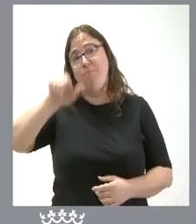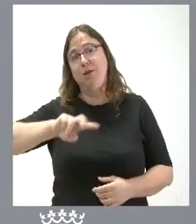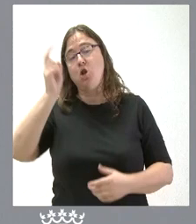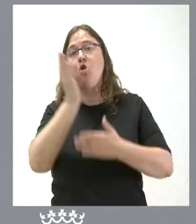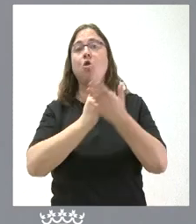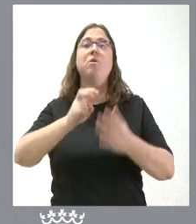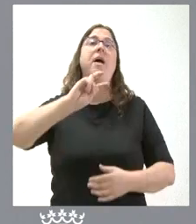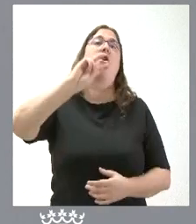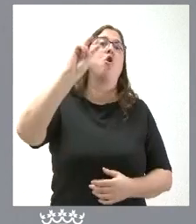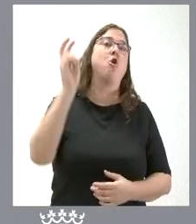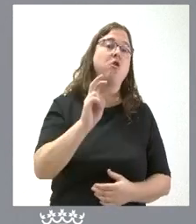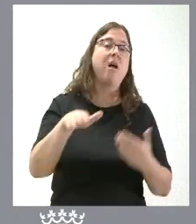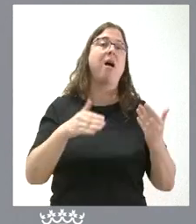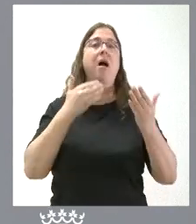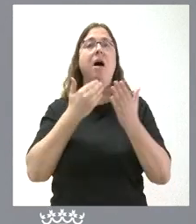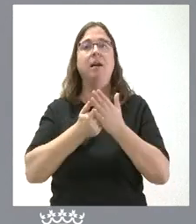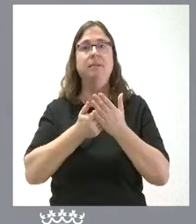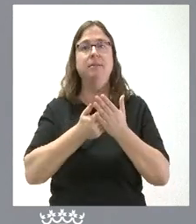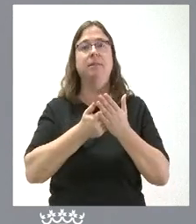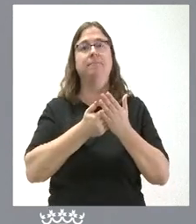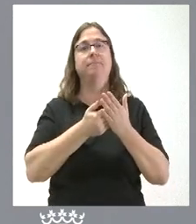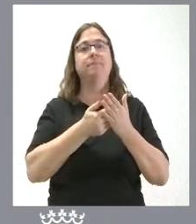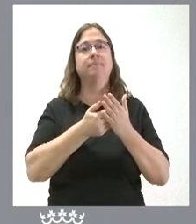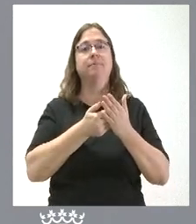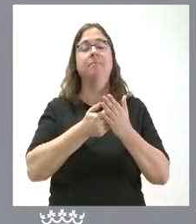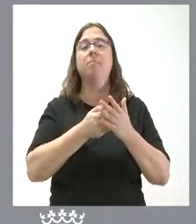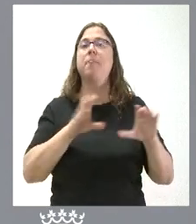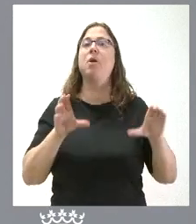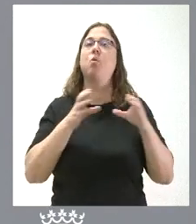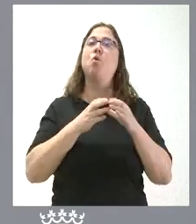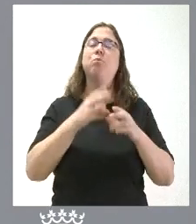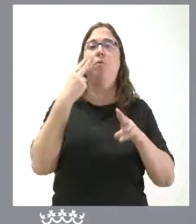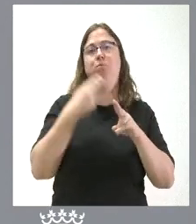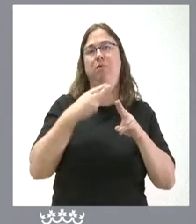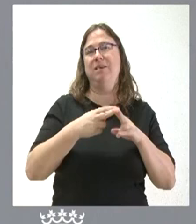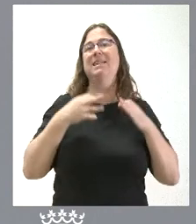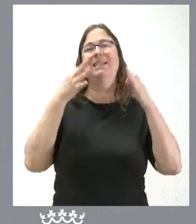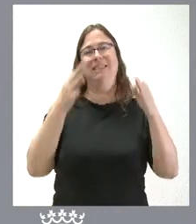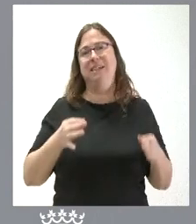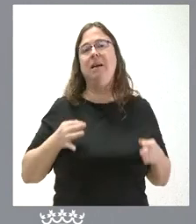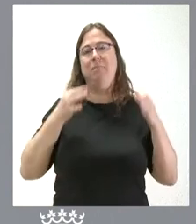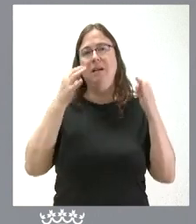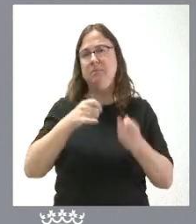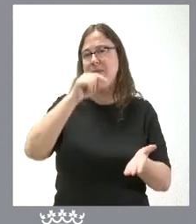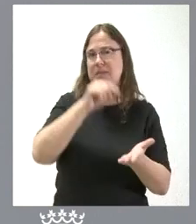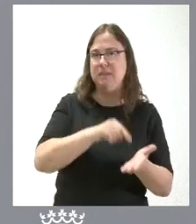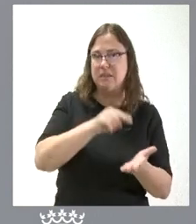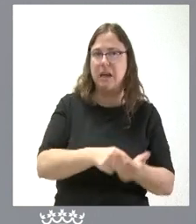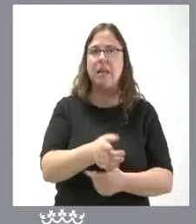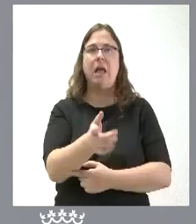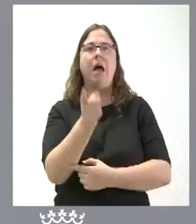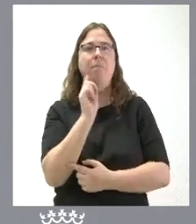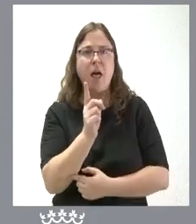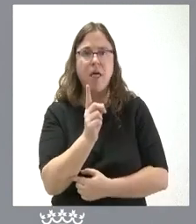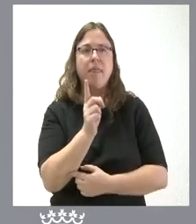autónomas o incluso hasta otras otros partidos políticos que siempre van en plano de exigencia o de amenaza o de